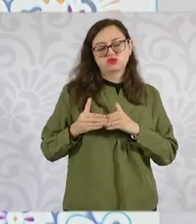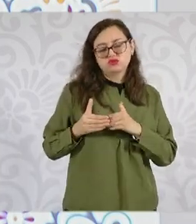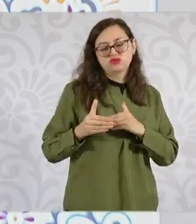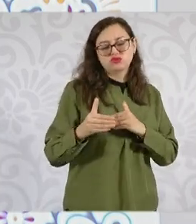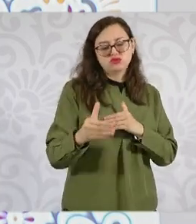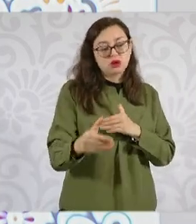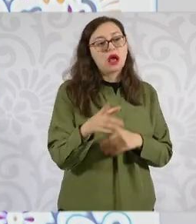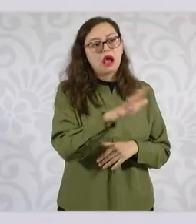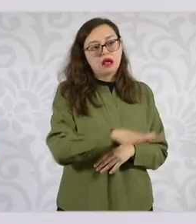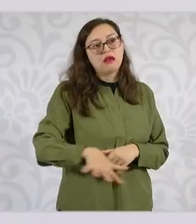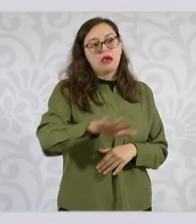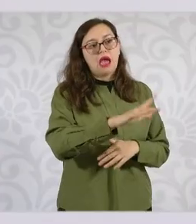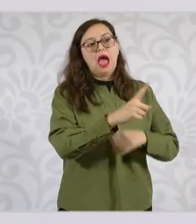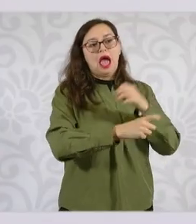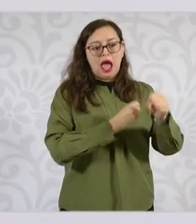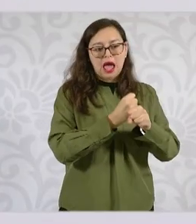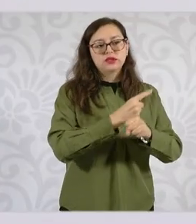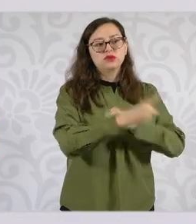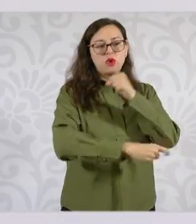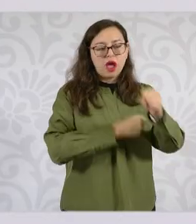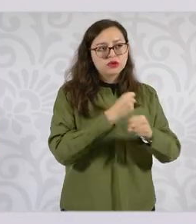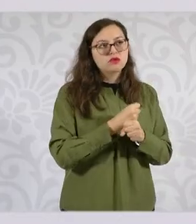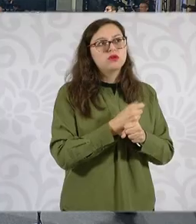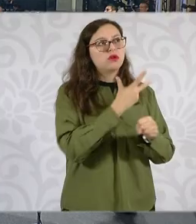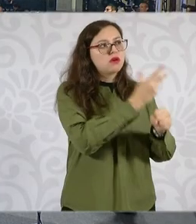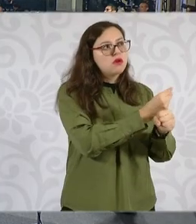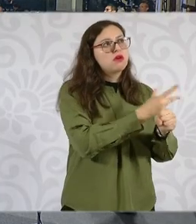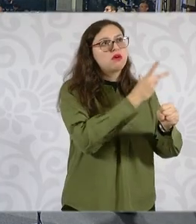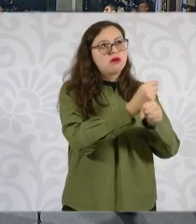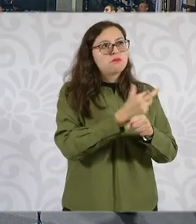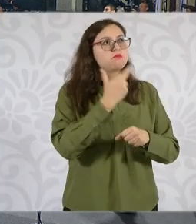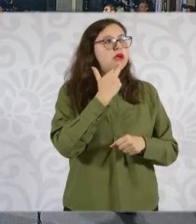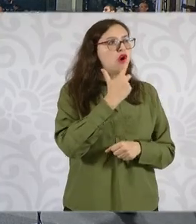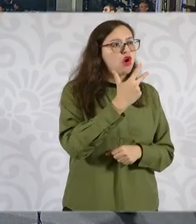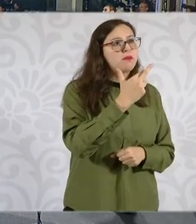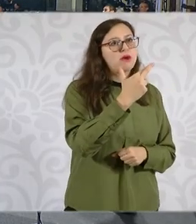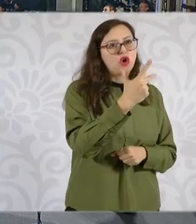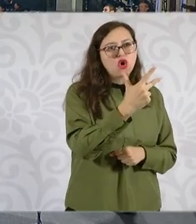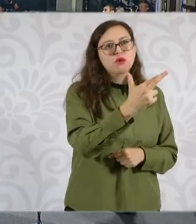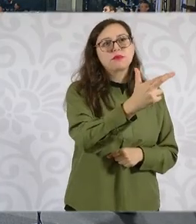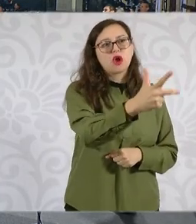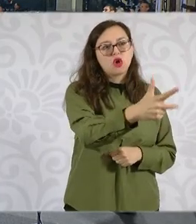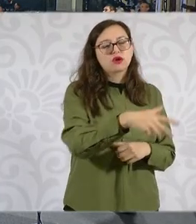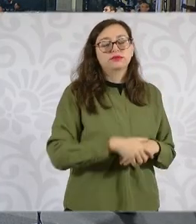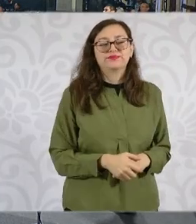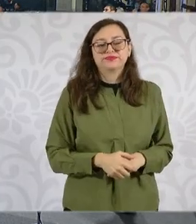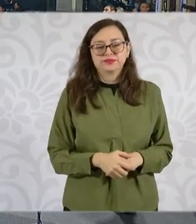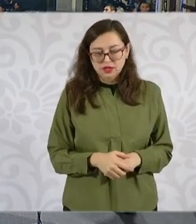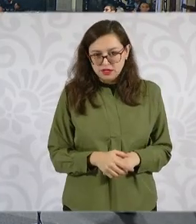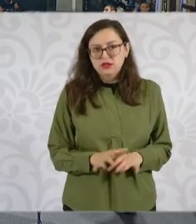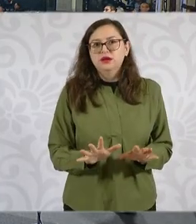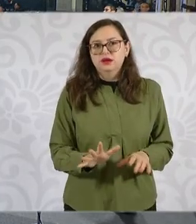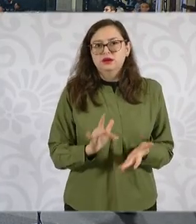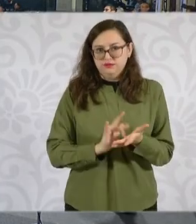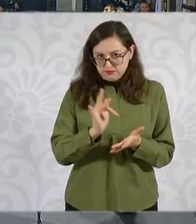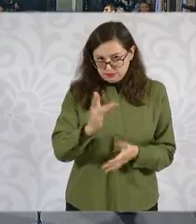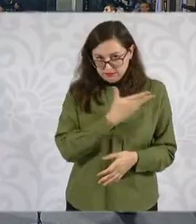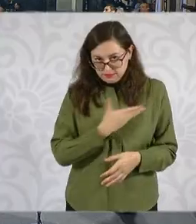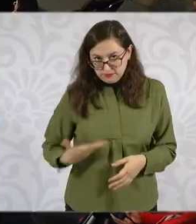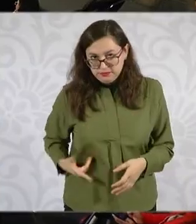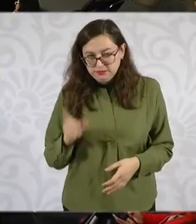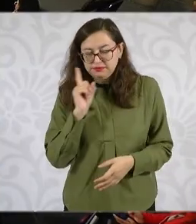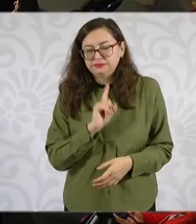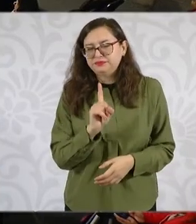cada vez un mejor nivel de vida. Nada más para puntualizar, presidenta, en el tema de los migrantes, que ya ha mencionado la respuesta,